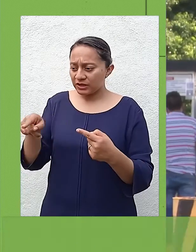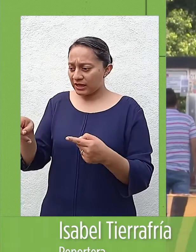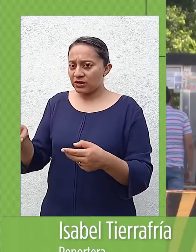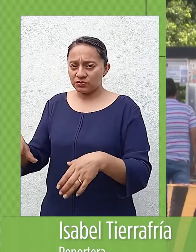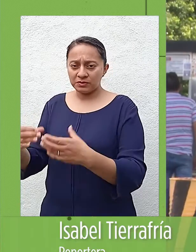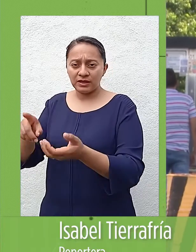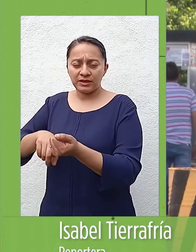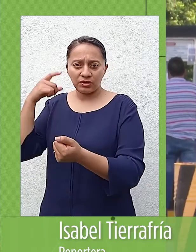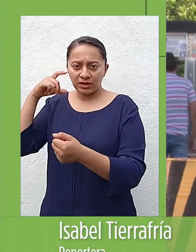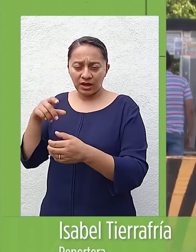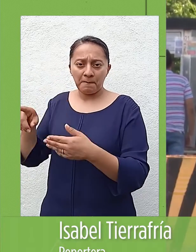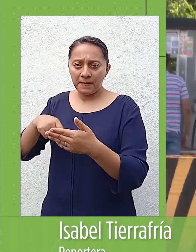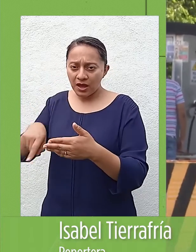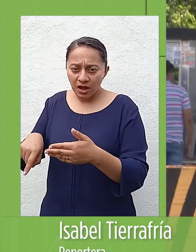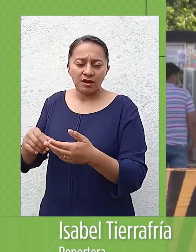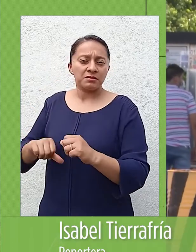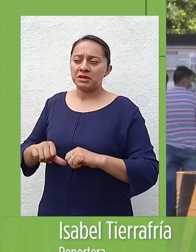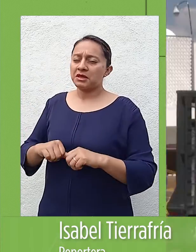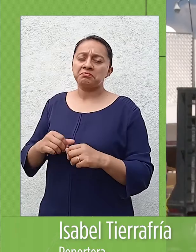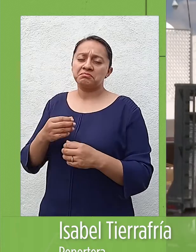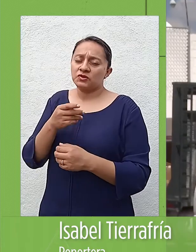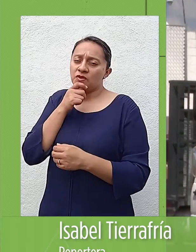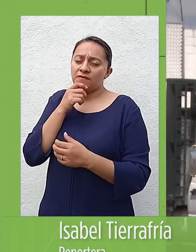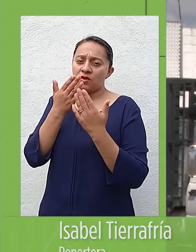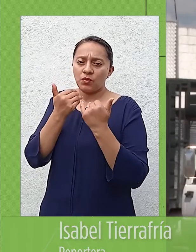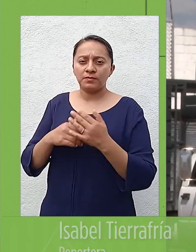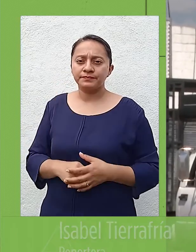Isabel Tierrafría, Noticias RTQ. por ver el video.